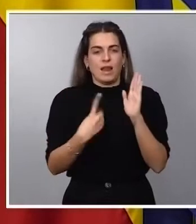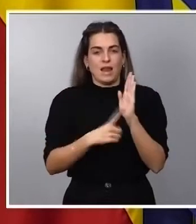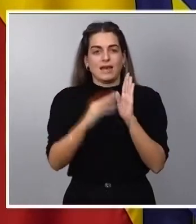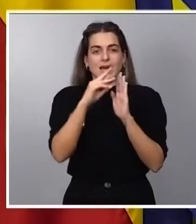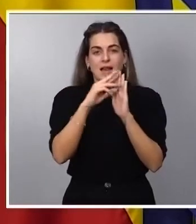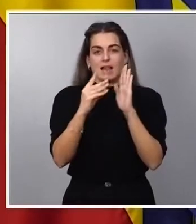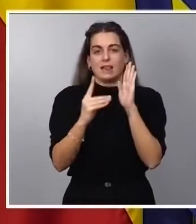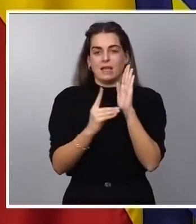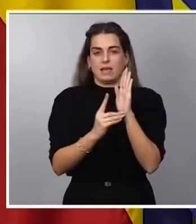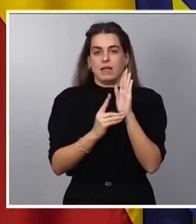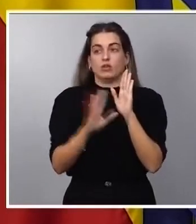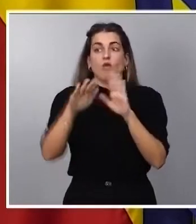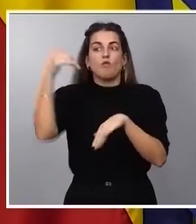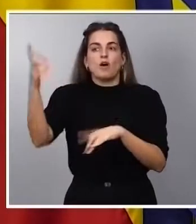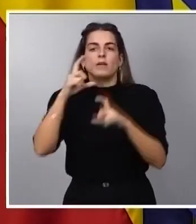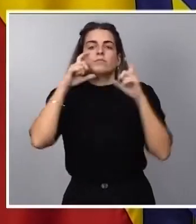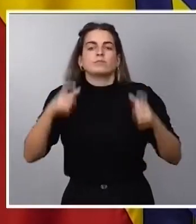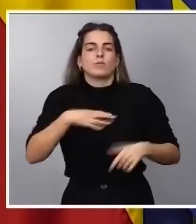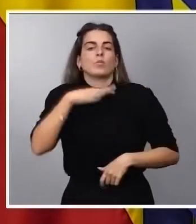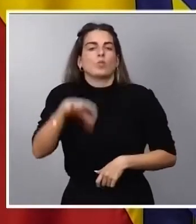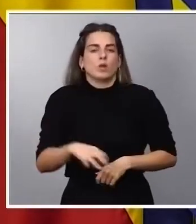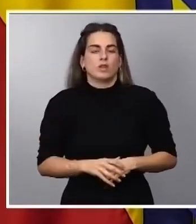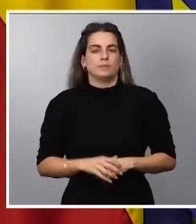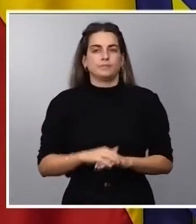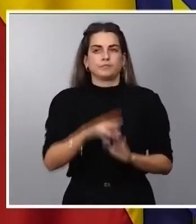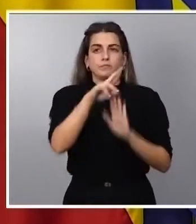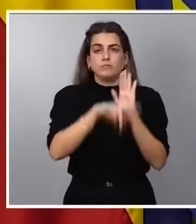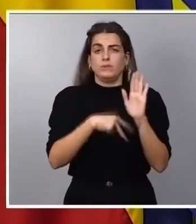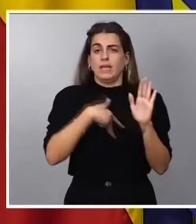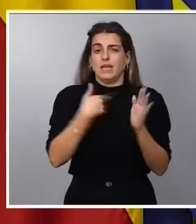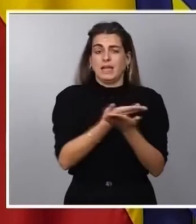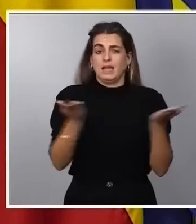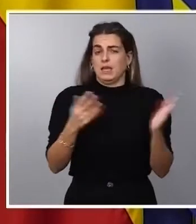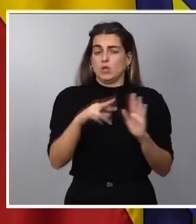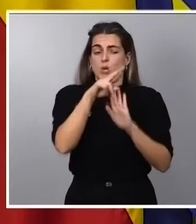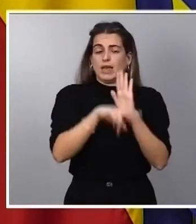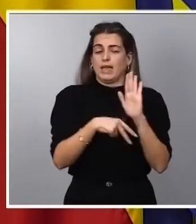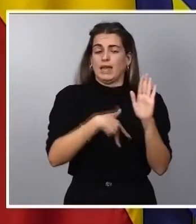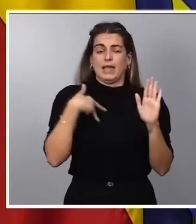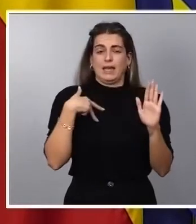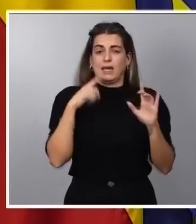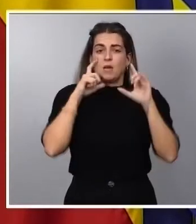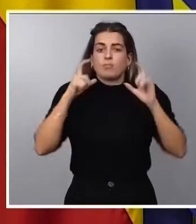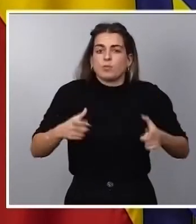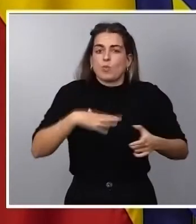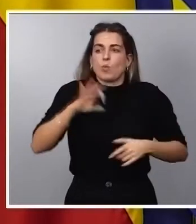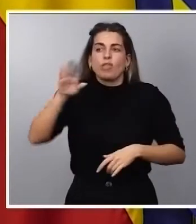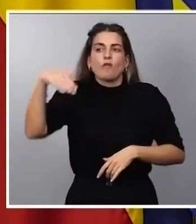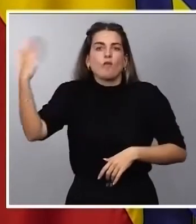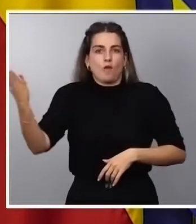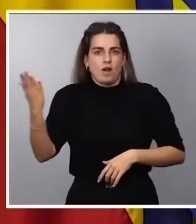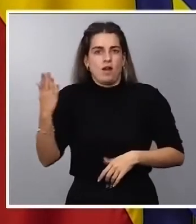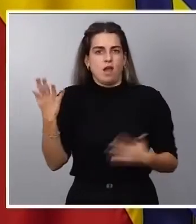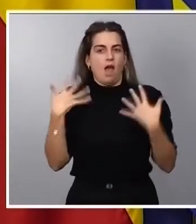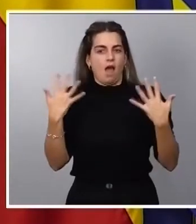en el exterior. Esta será la regla general, una regla general, la de poder ir sin mascarilla en el exterior, que ha sido posible, insisto,